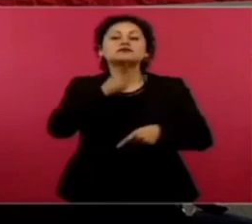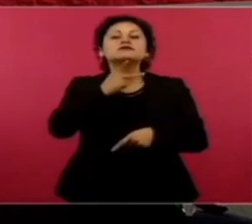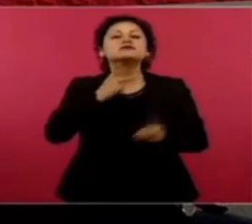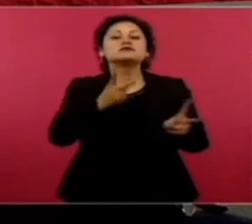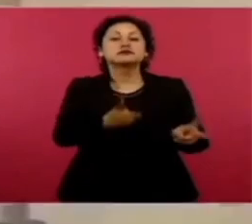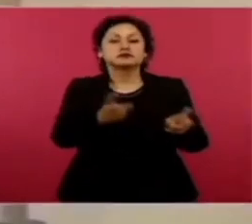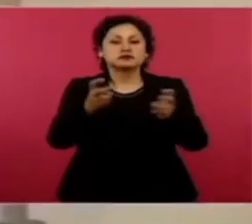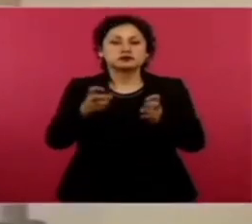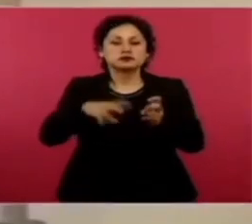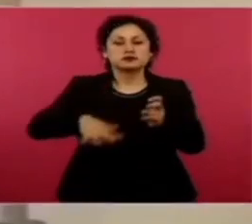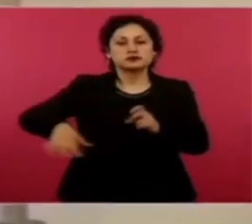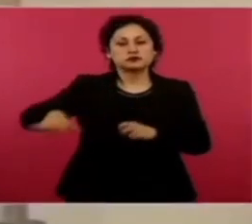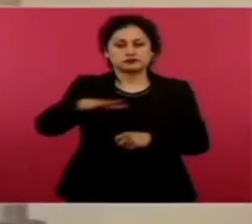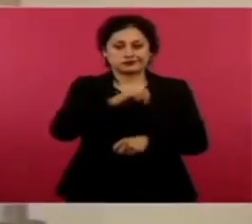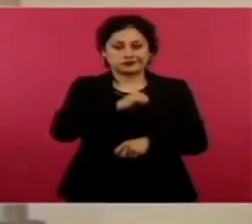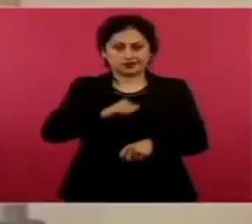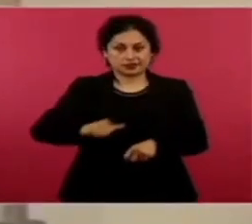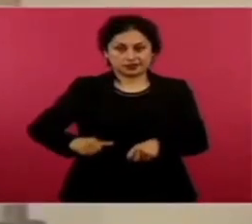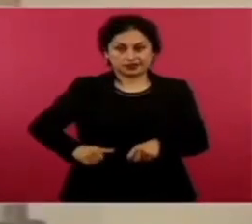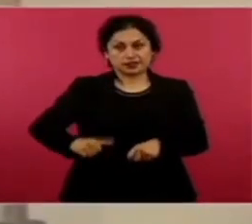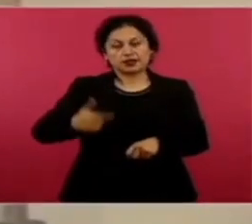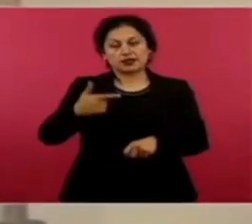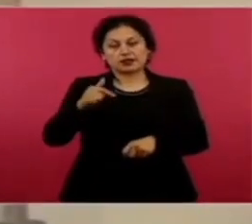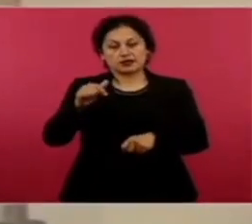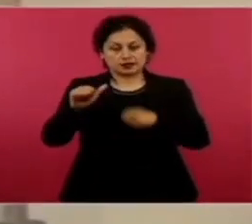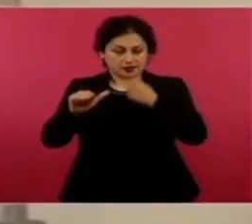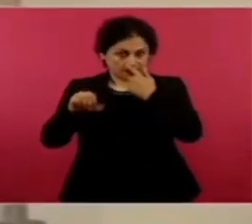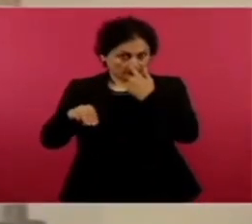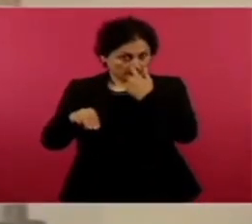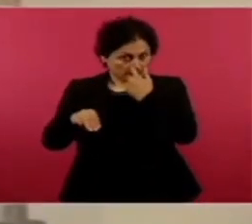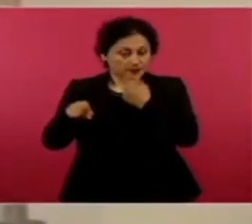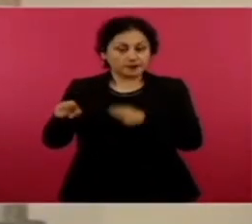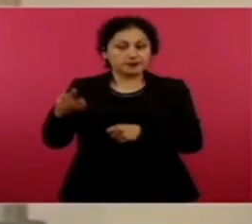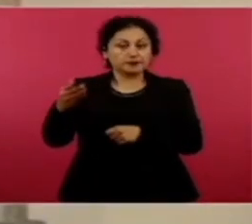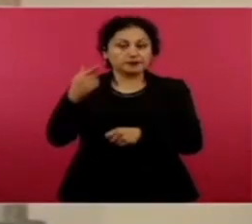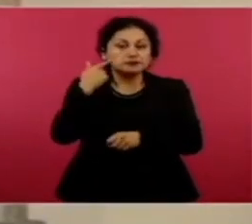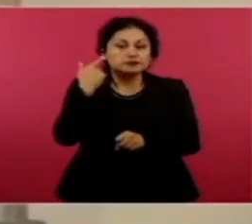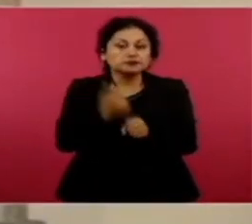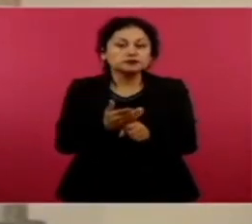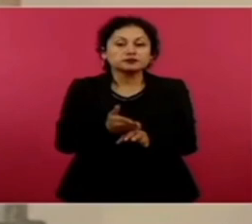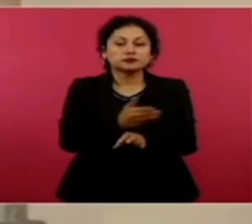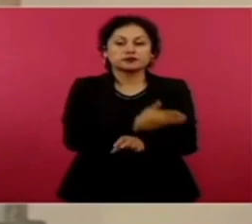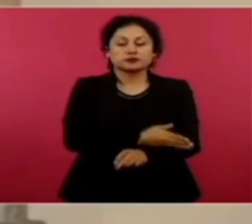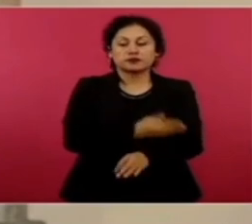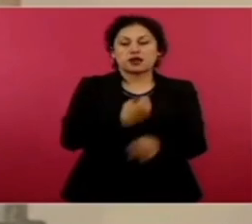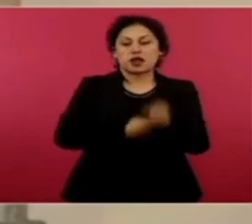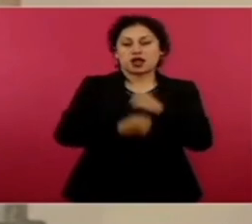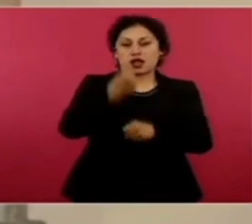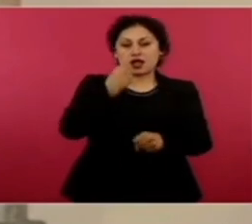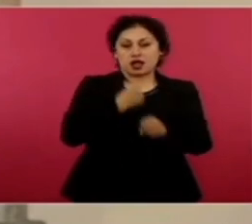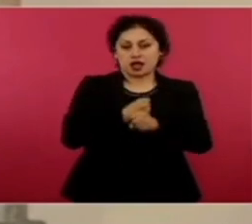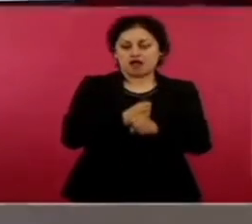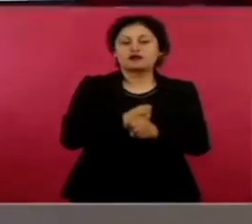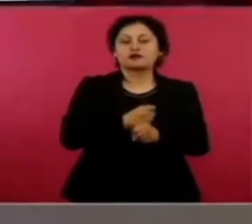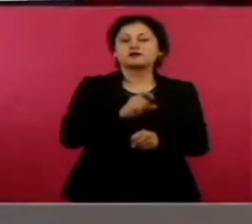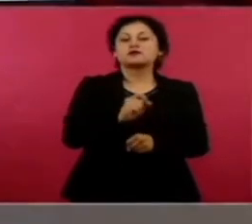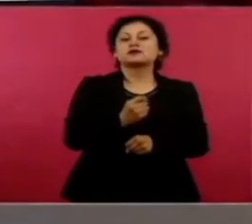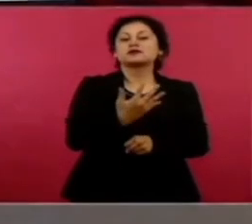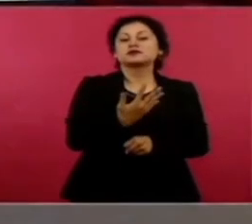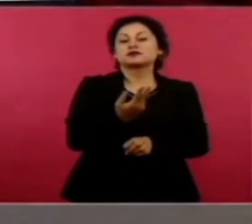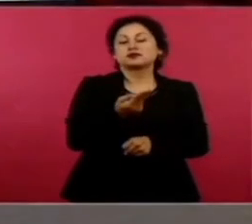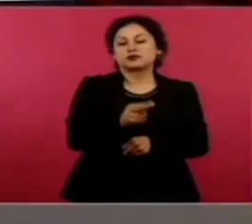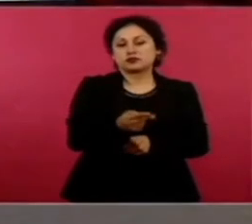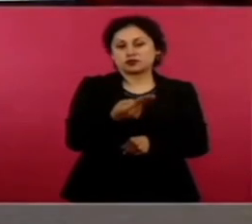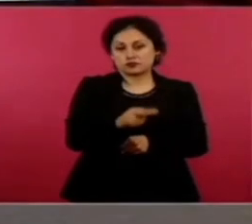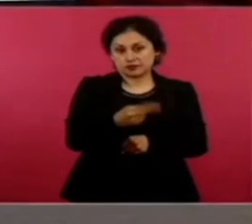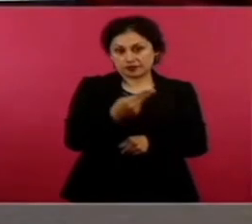realizaban esta acción. Que realizar venta de narcóticos en vía pública no es creíble. Que el hidrocarburo no